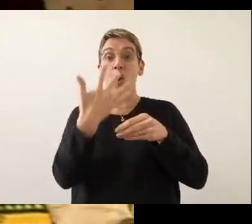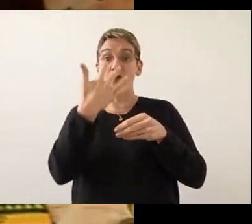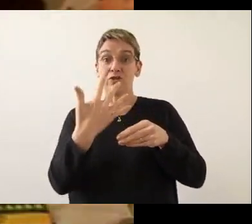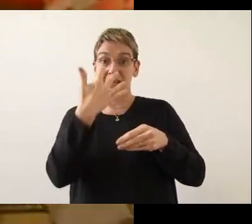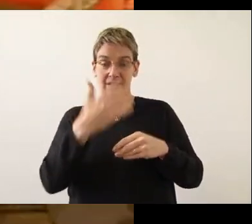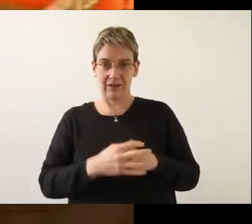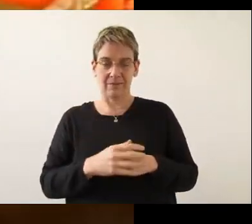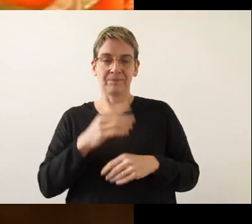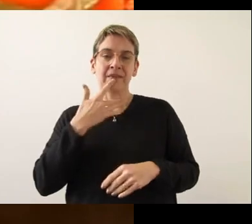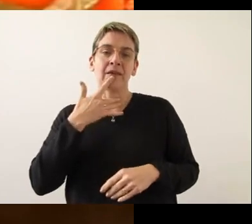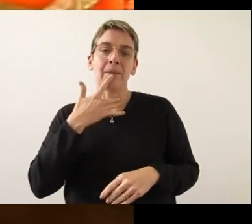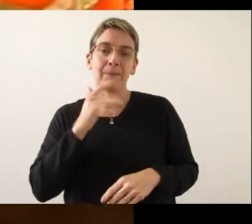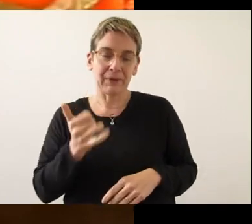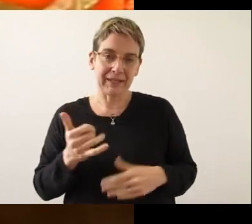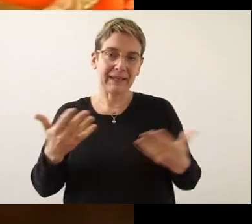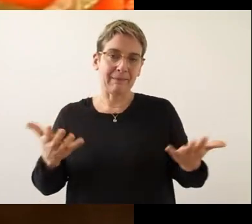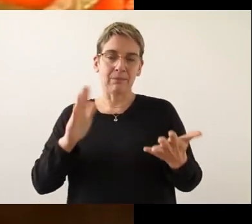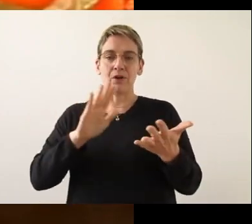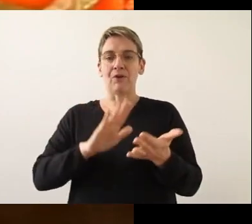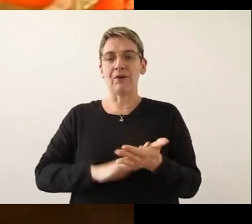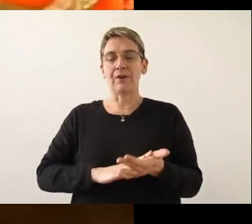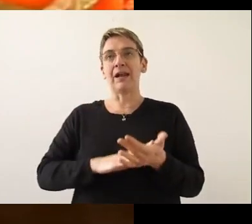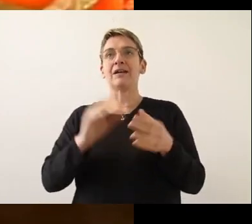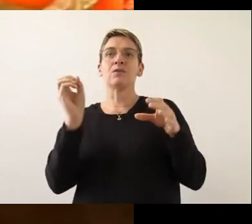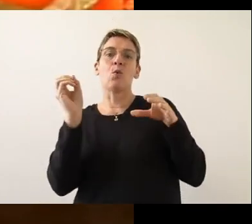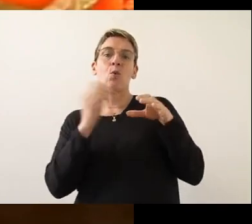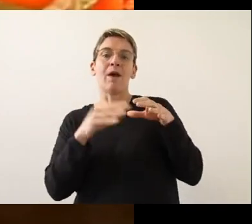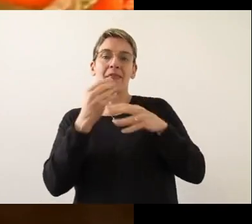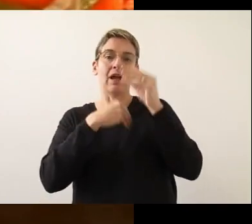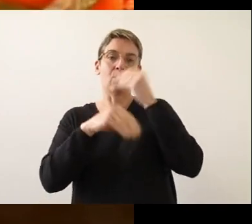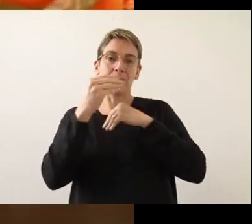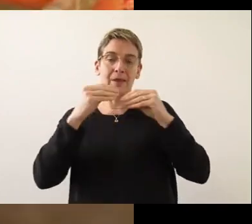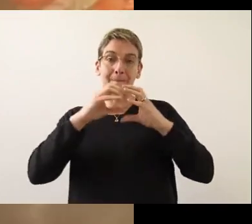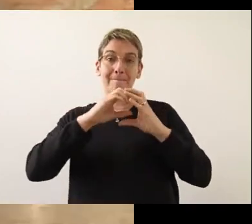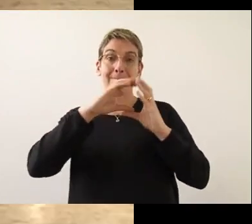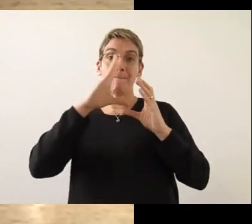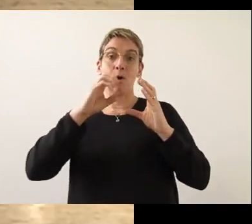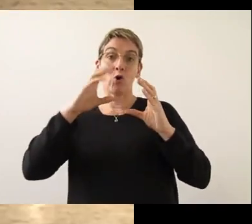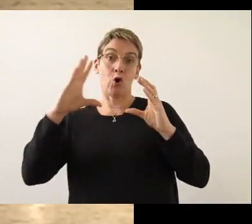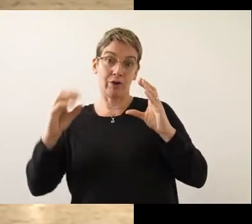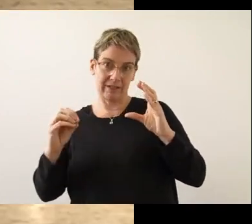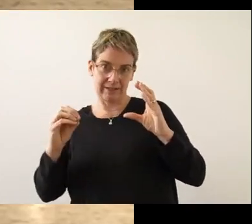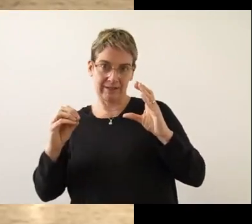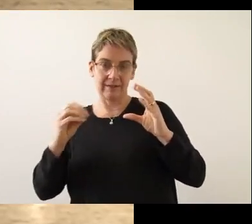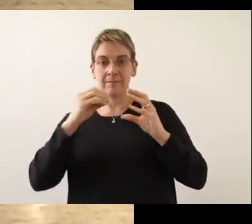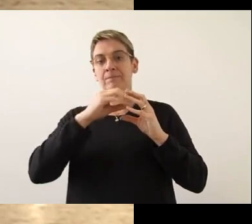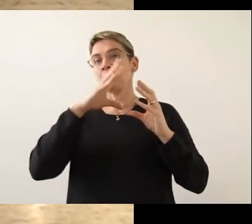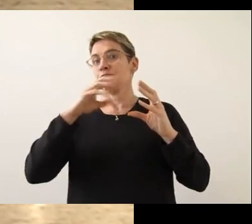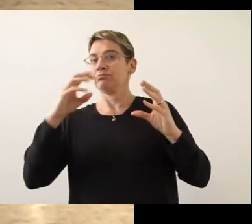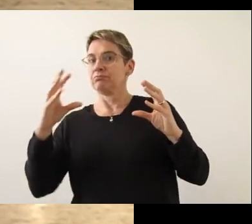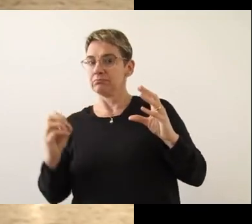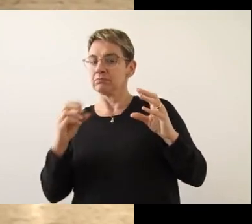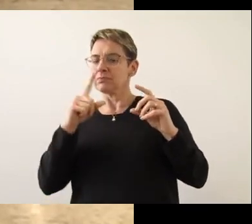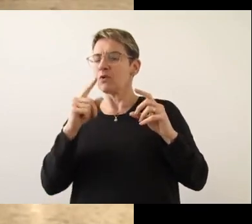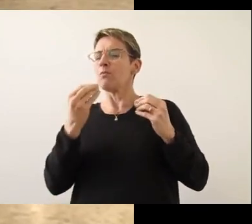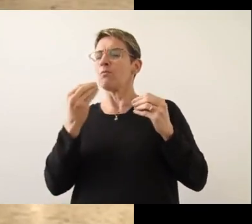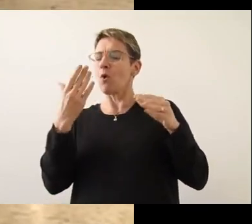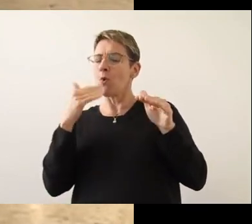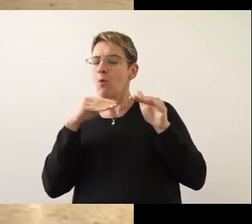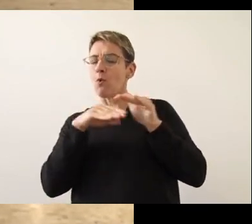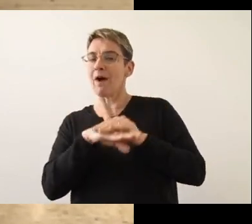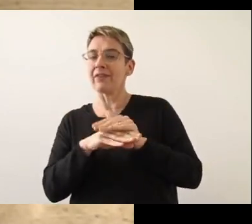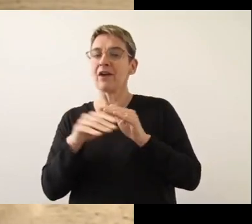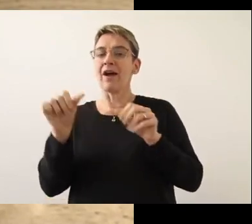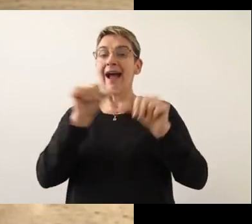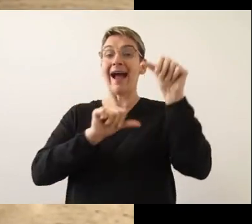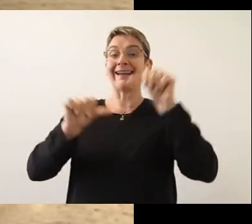Un ejemplo de esto son las conservas de morrones. Una buena manera de conservarlos es